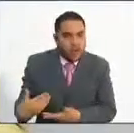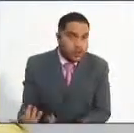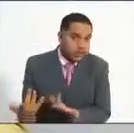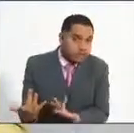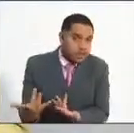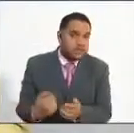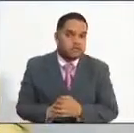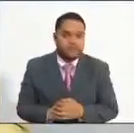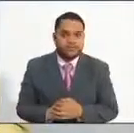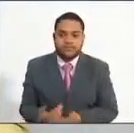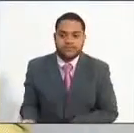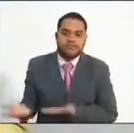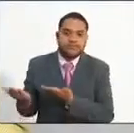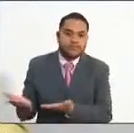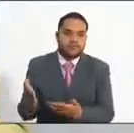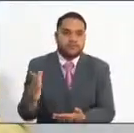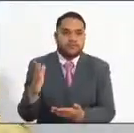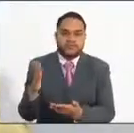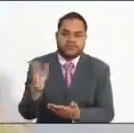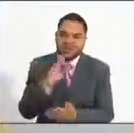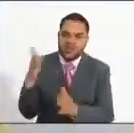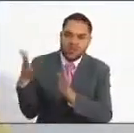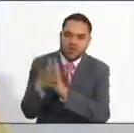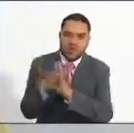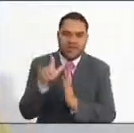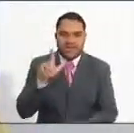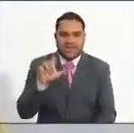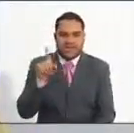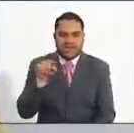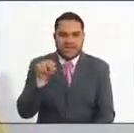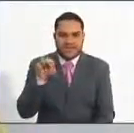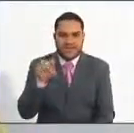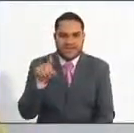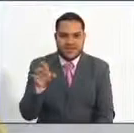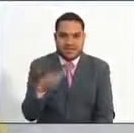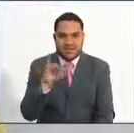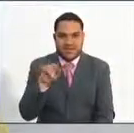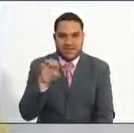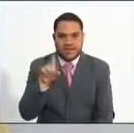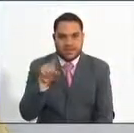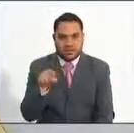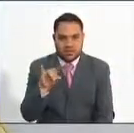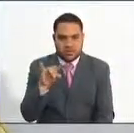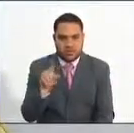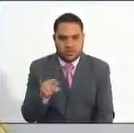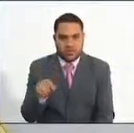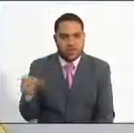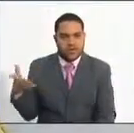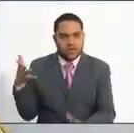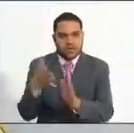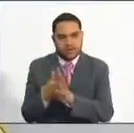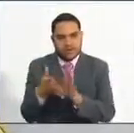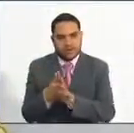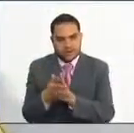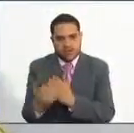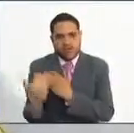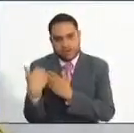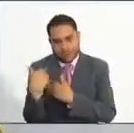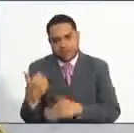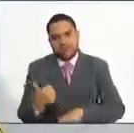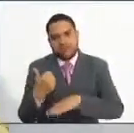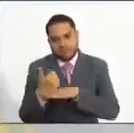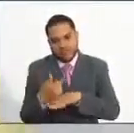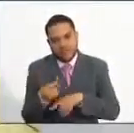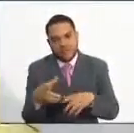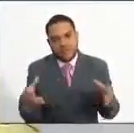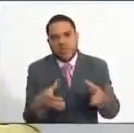contacto, a dar paso al doctor Lesney Jesús Castañeda Valencia, el gerente de la convocatoria docentes y directivos docentes. ¿Cómo